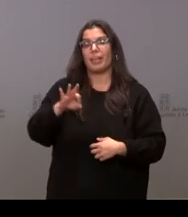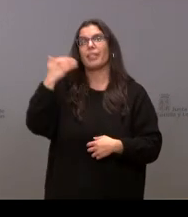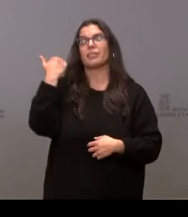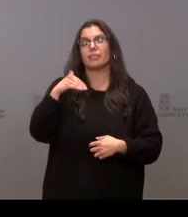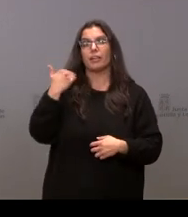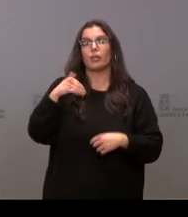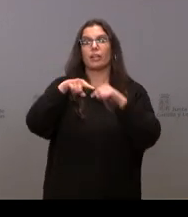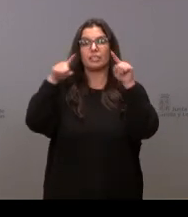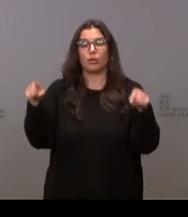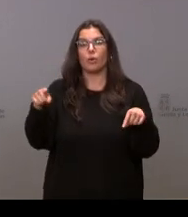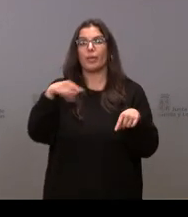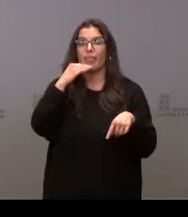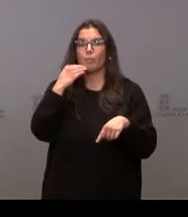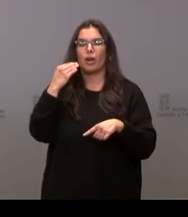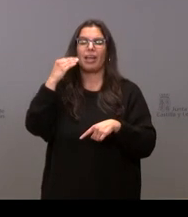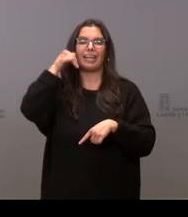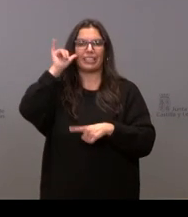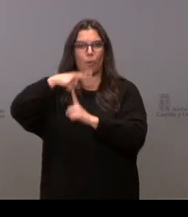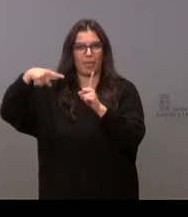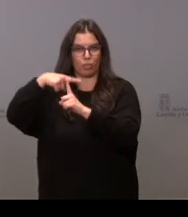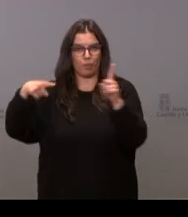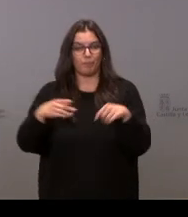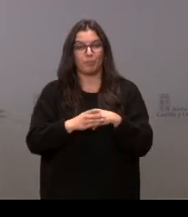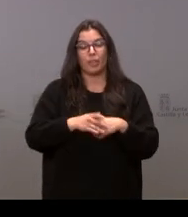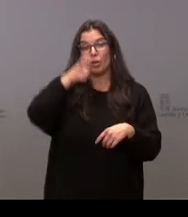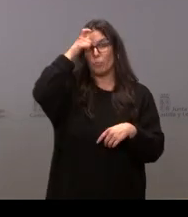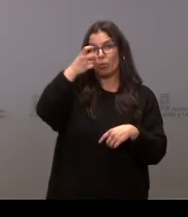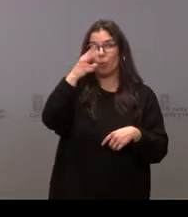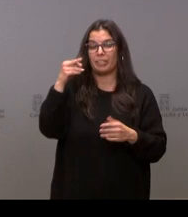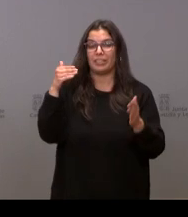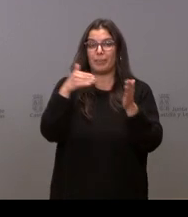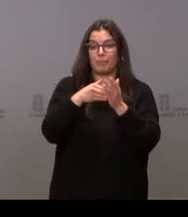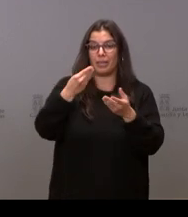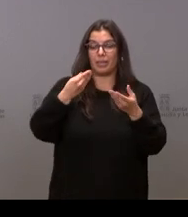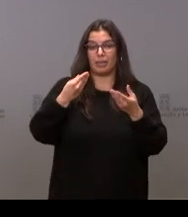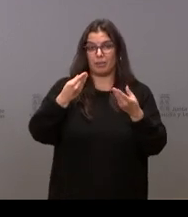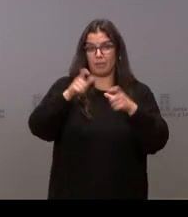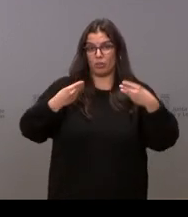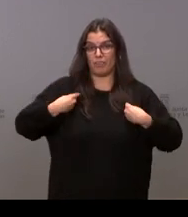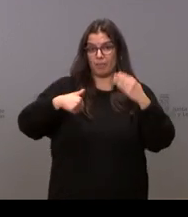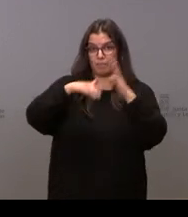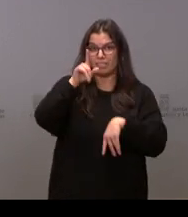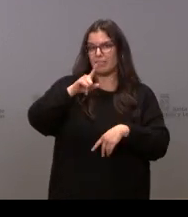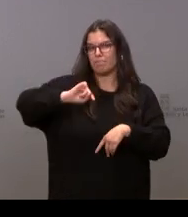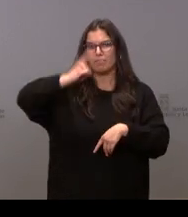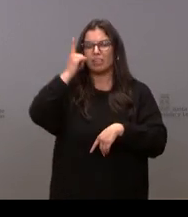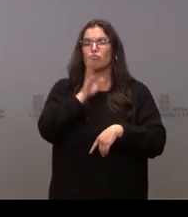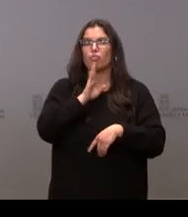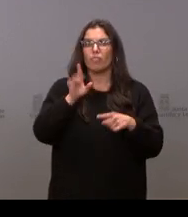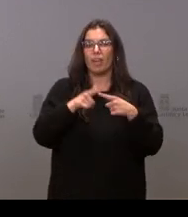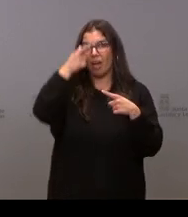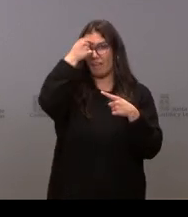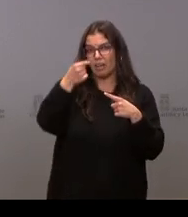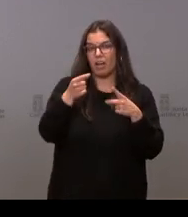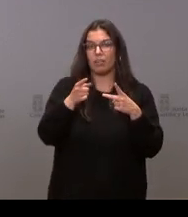Zamora en riesgo medio. En los municipios de más de 20.000 habitantes señalar que las mayores incidencias las tenemos en los municipios de